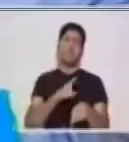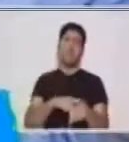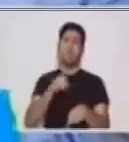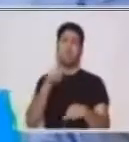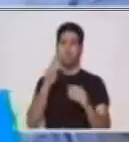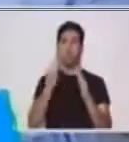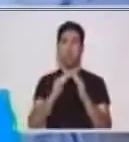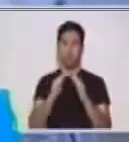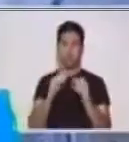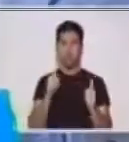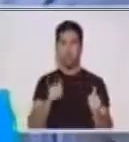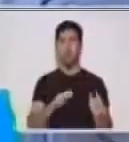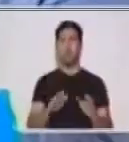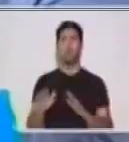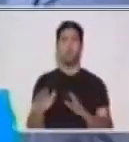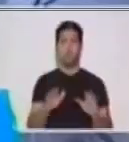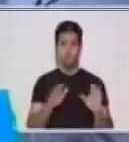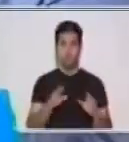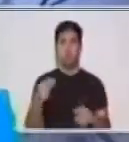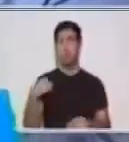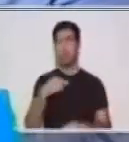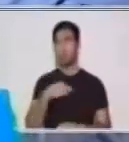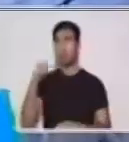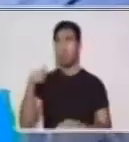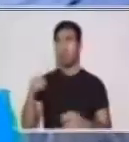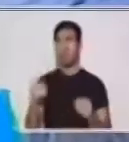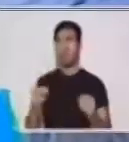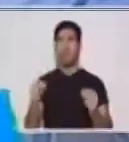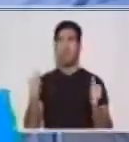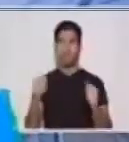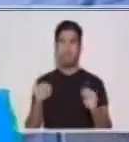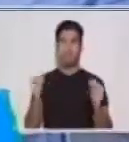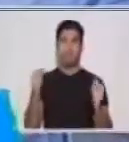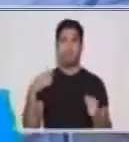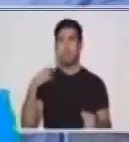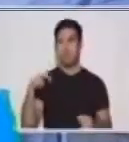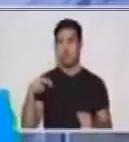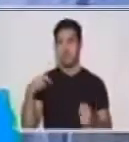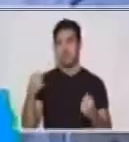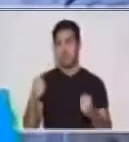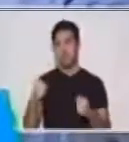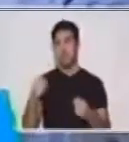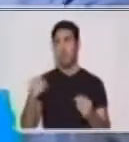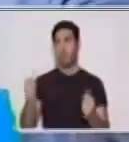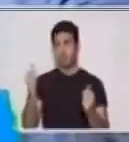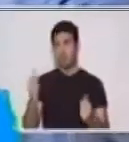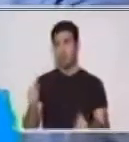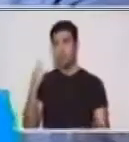a nuestra mamá, a nuestro papá, por si tenemos dificultad a hora de hacer estos nudos.